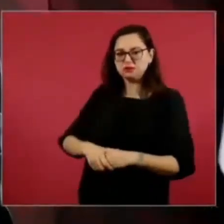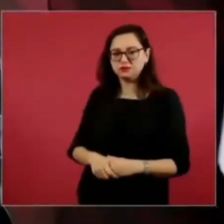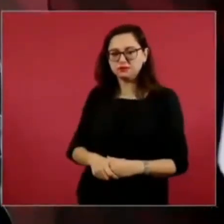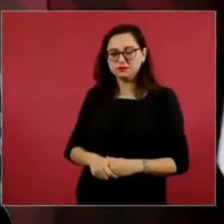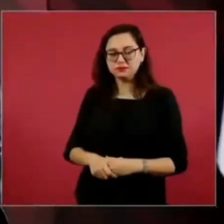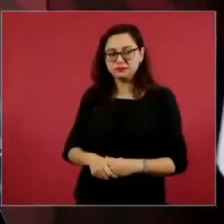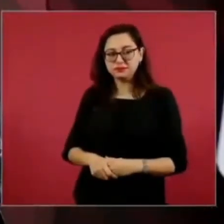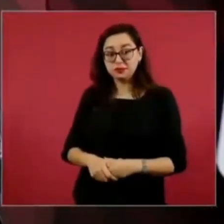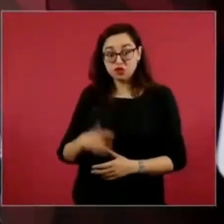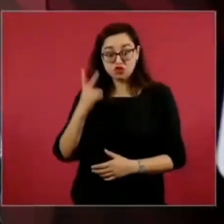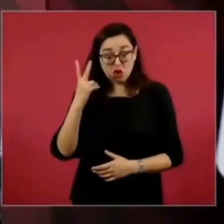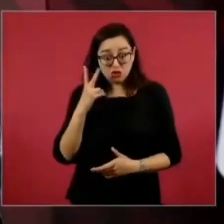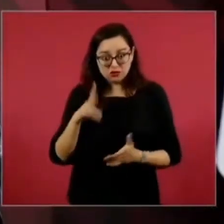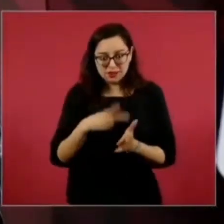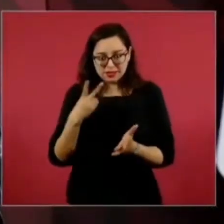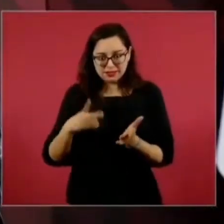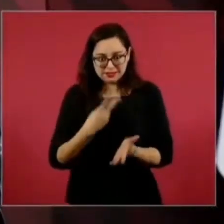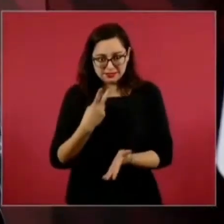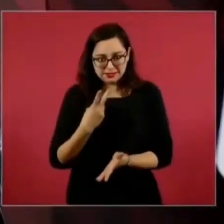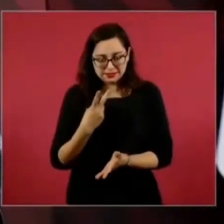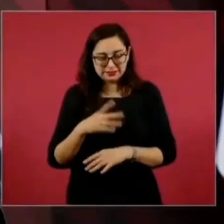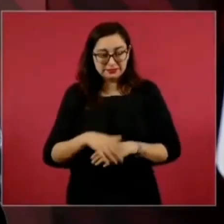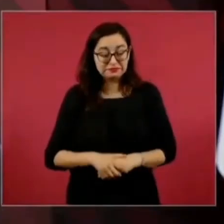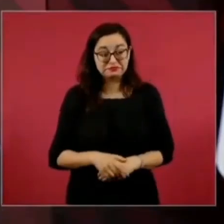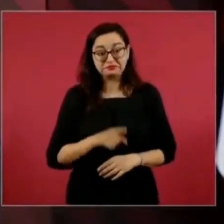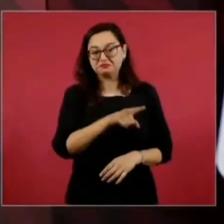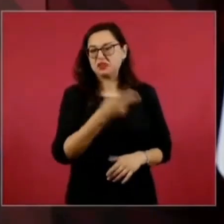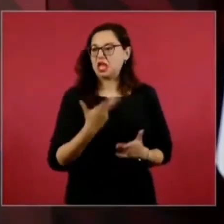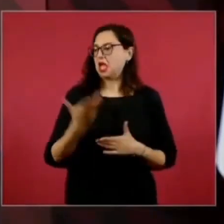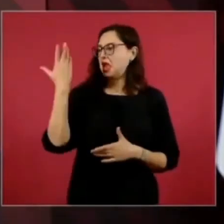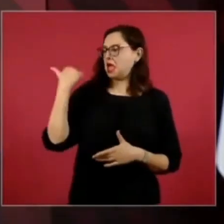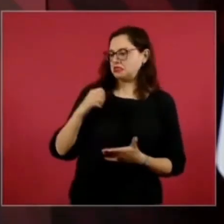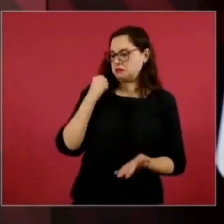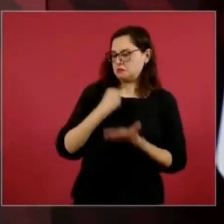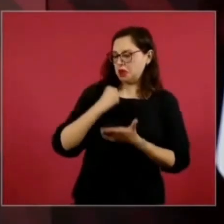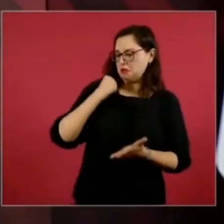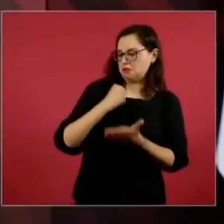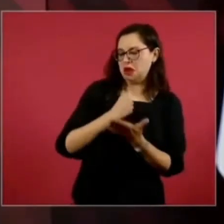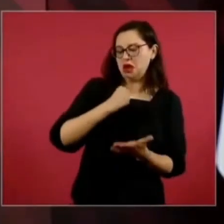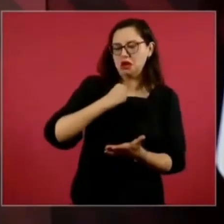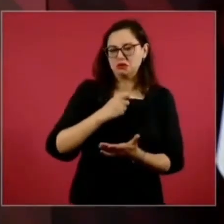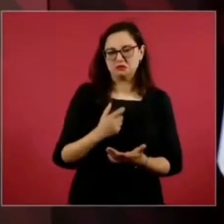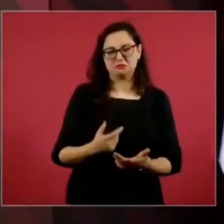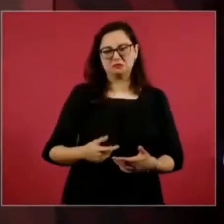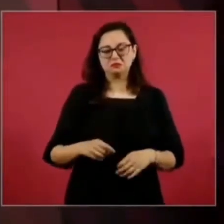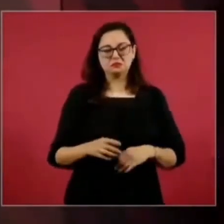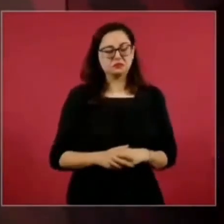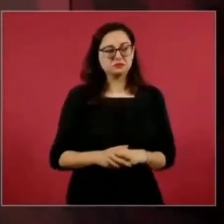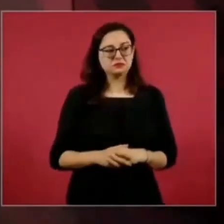habían aprobado en la Constitución. Pero ahora